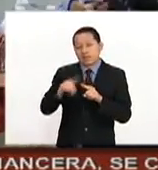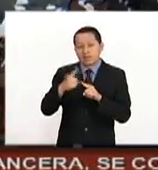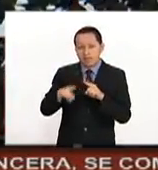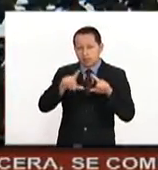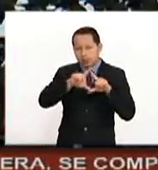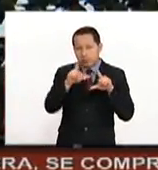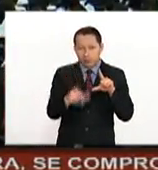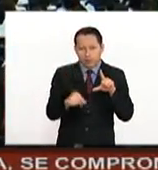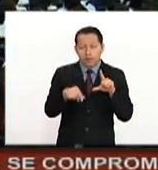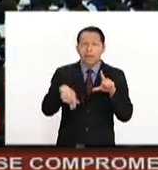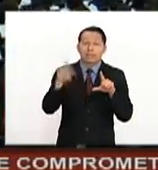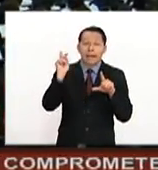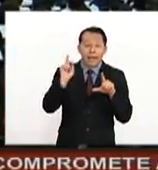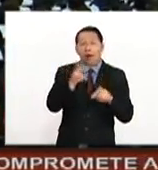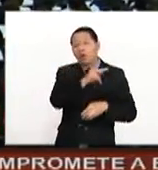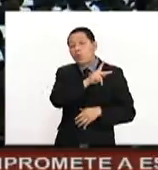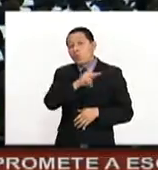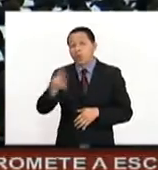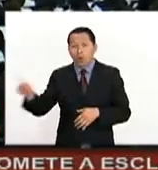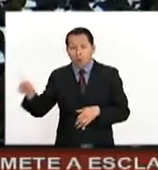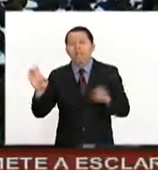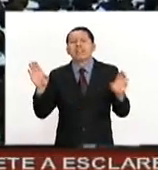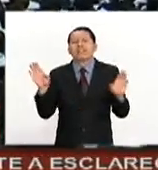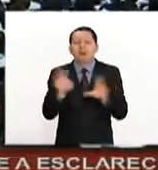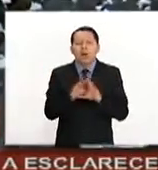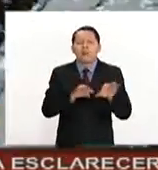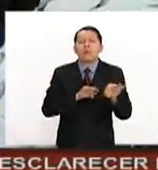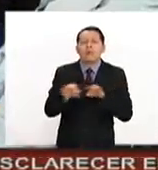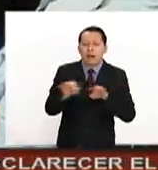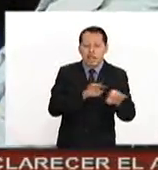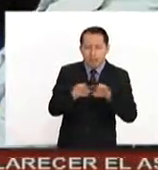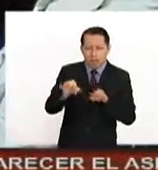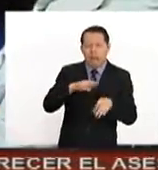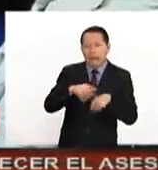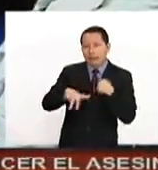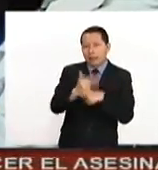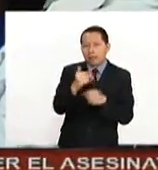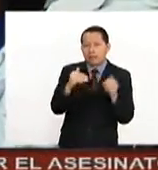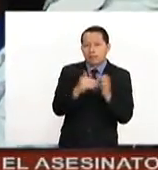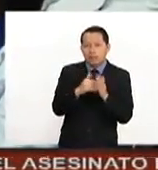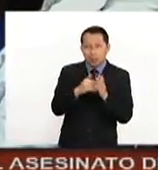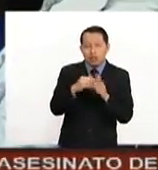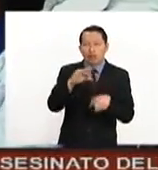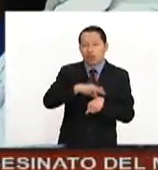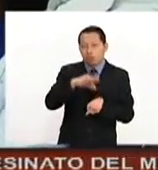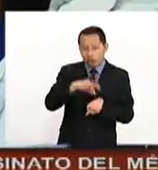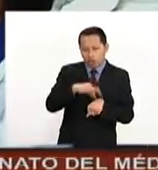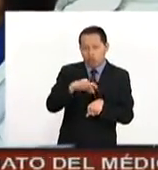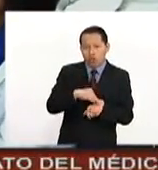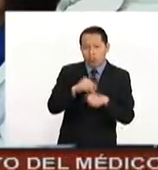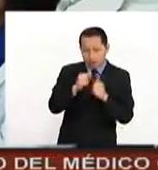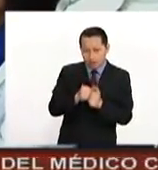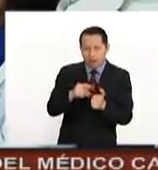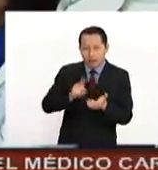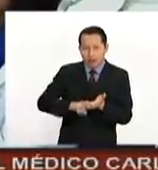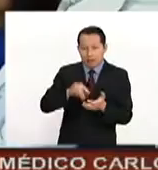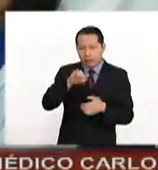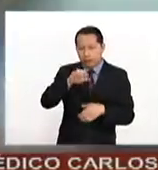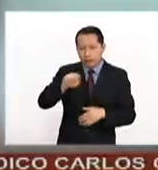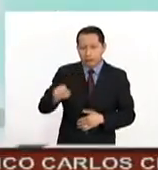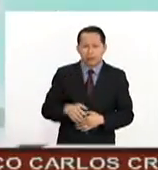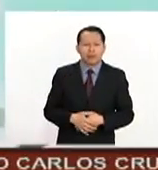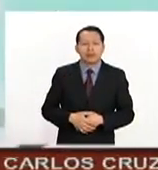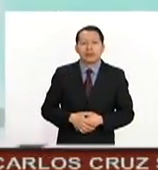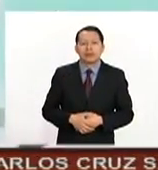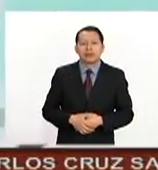de ellas podrían funcionar completamente sin el apoyo de los 13 mil médicos residentes con los que cuenta el instituto.